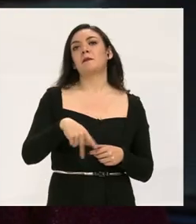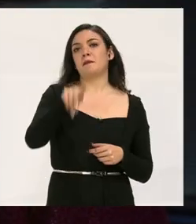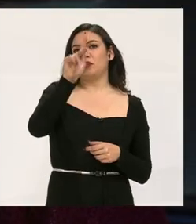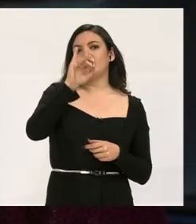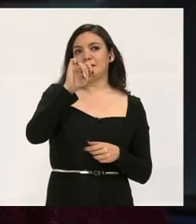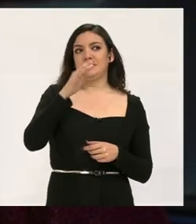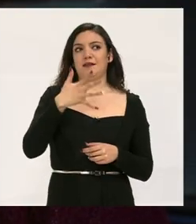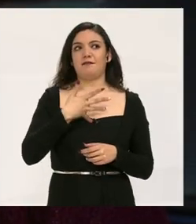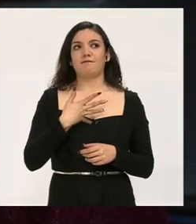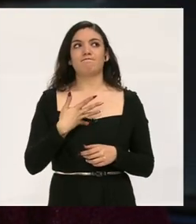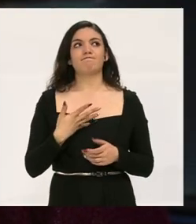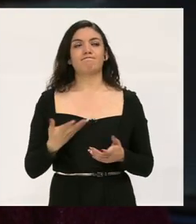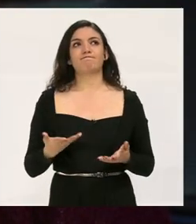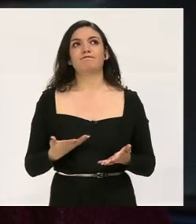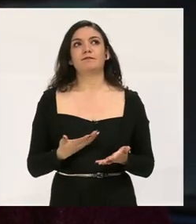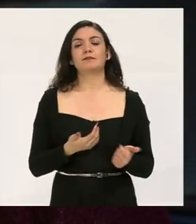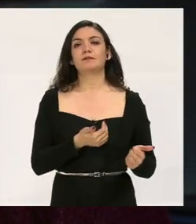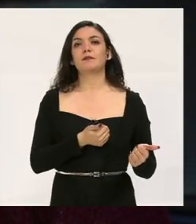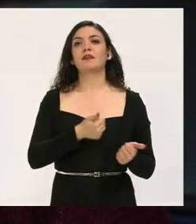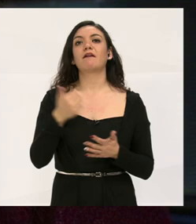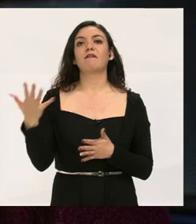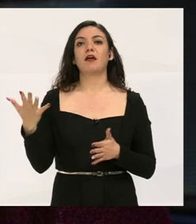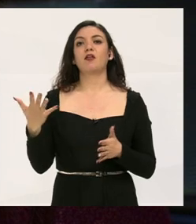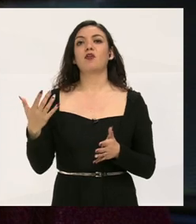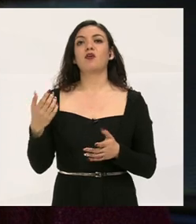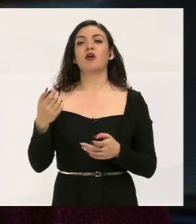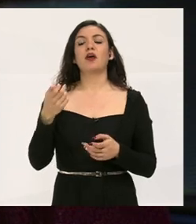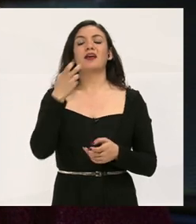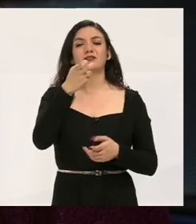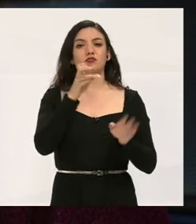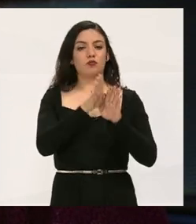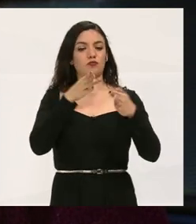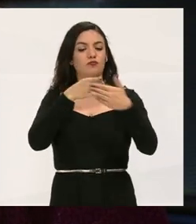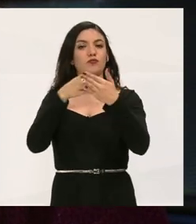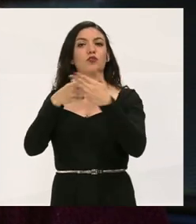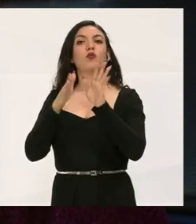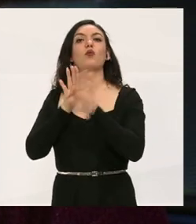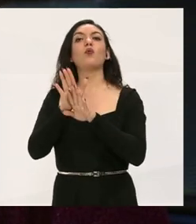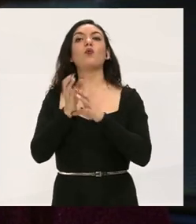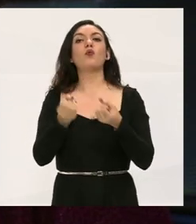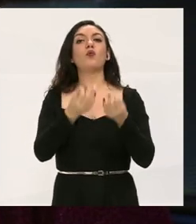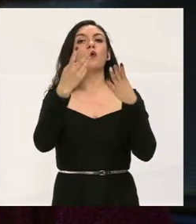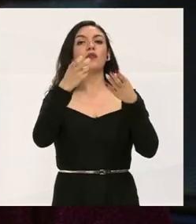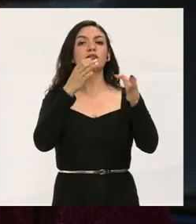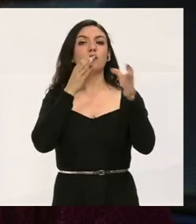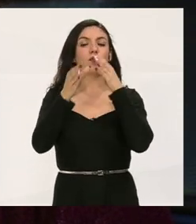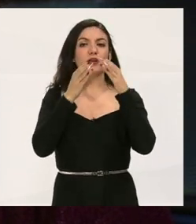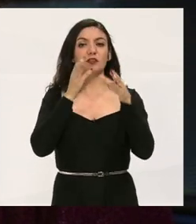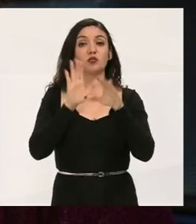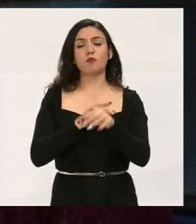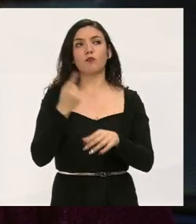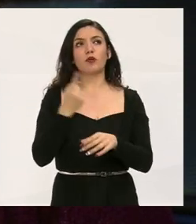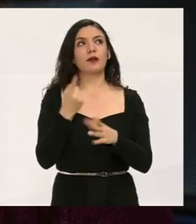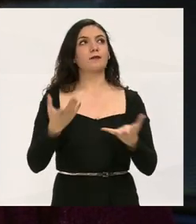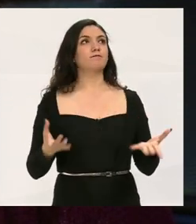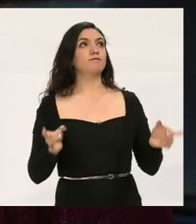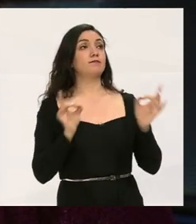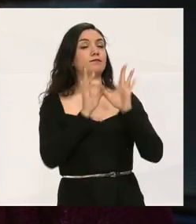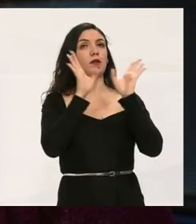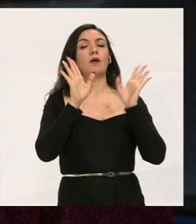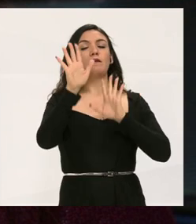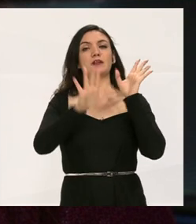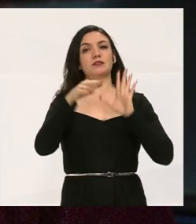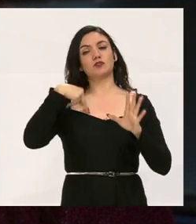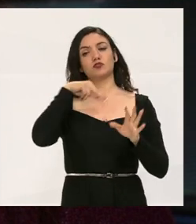Pero sí se ha llevado esos obstáculos en cuanto a la comunicación, porque de